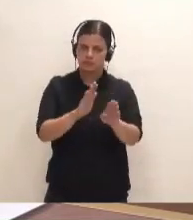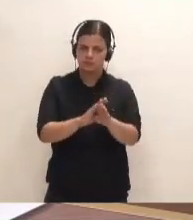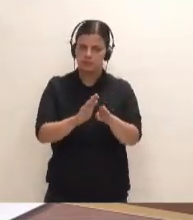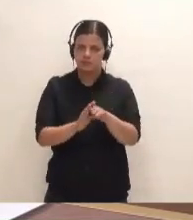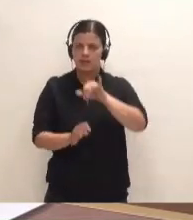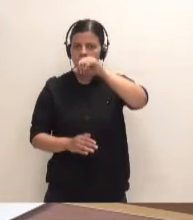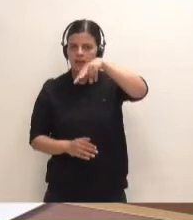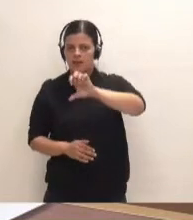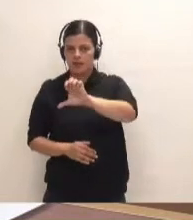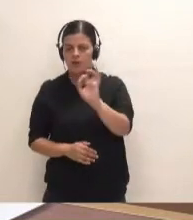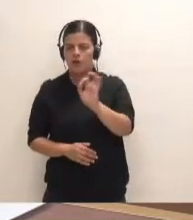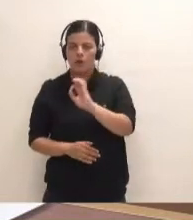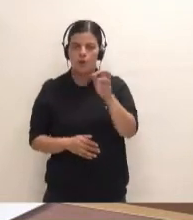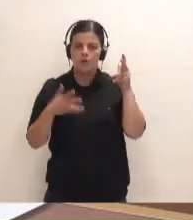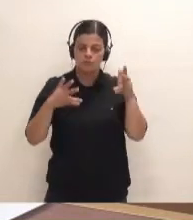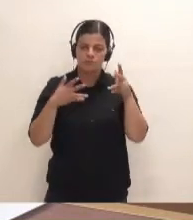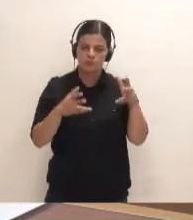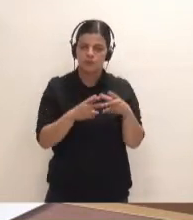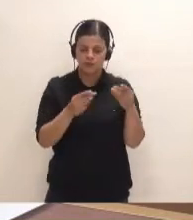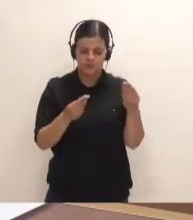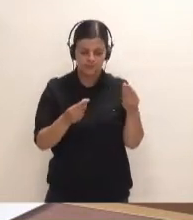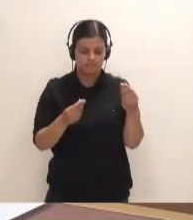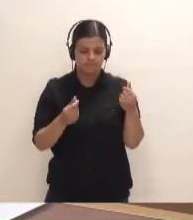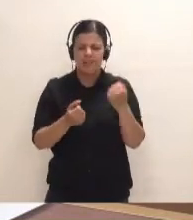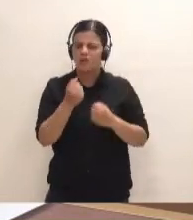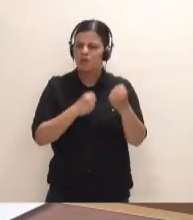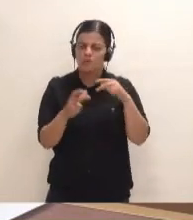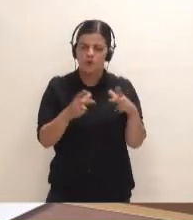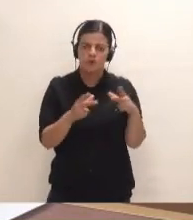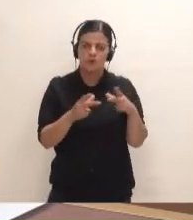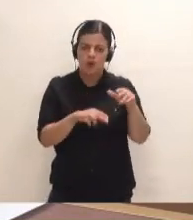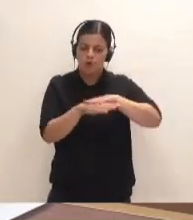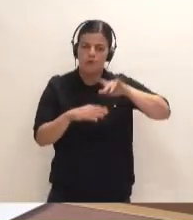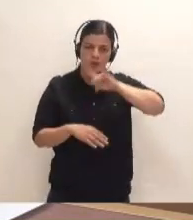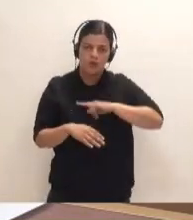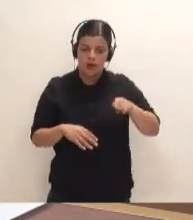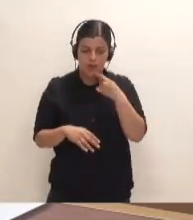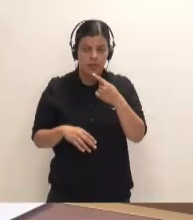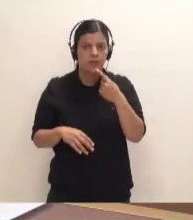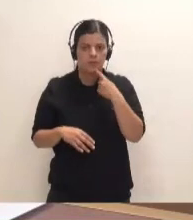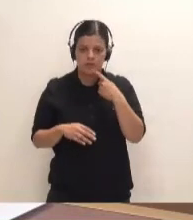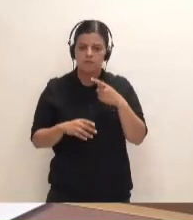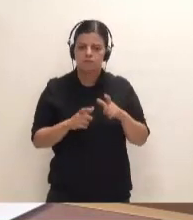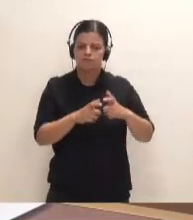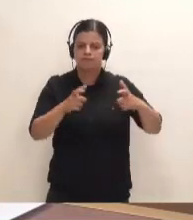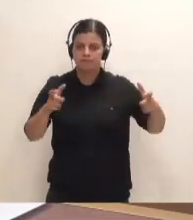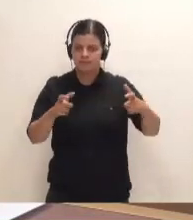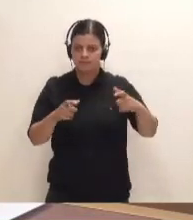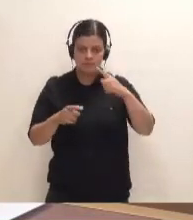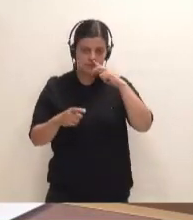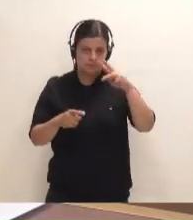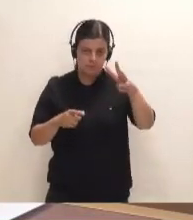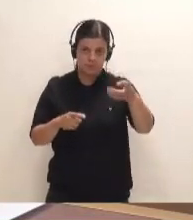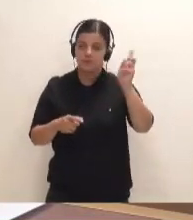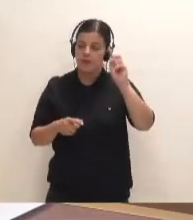propio INE como el Consejo Económico y Social del Gobierno de Canarias predice un incremento similar en los próximos años en la